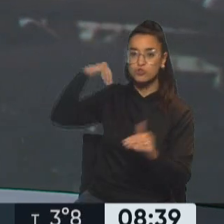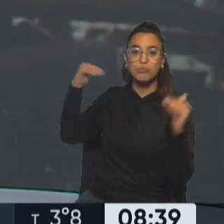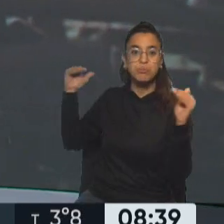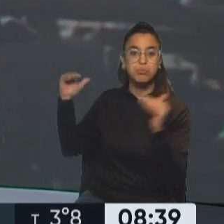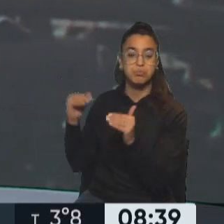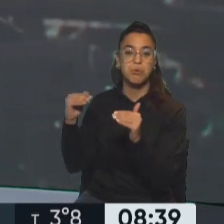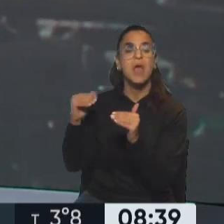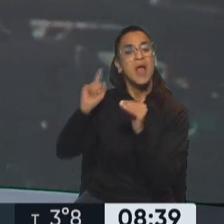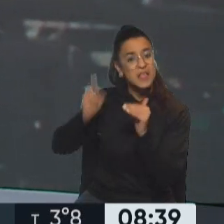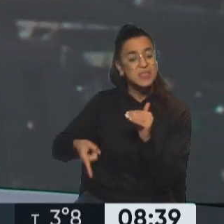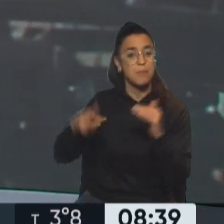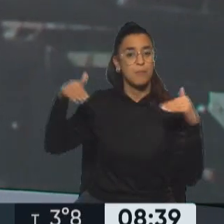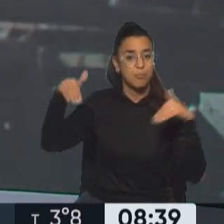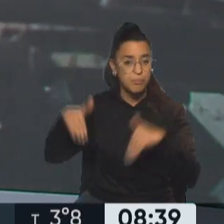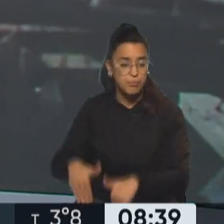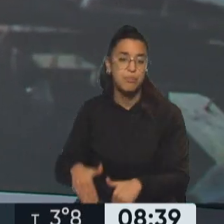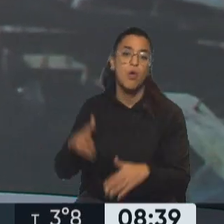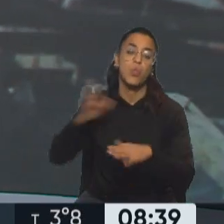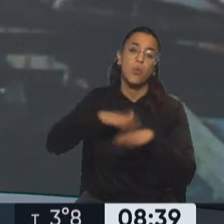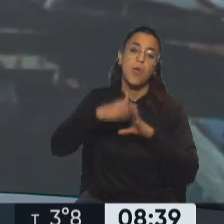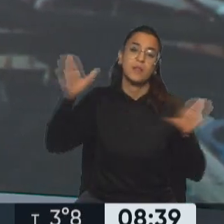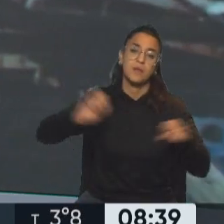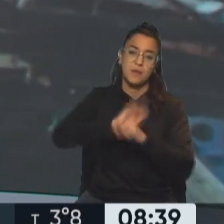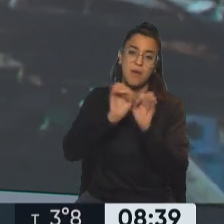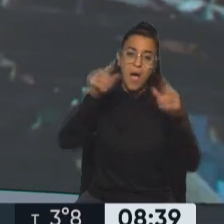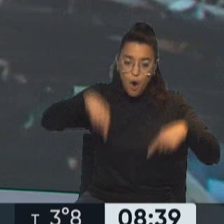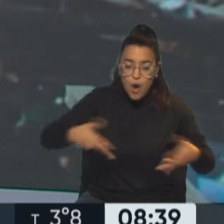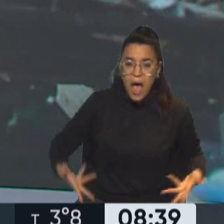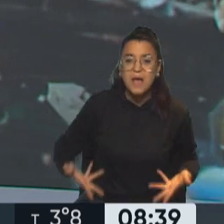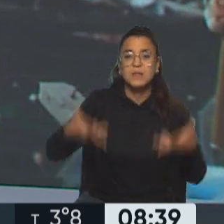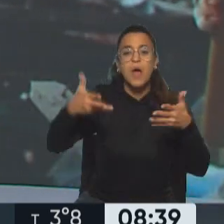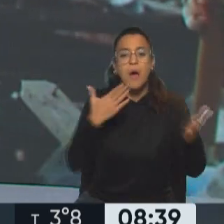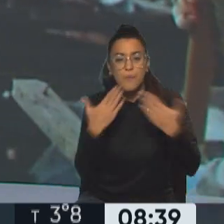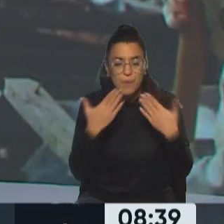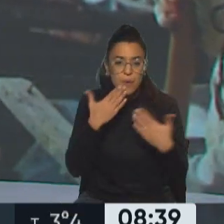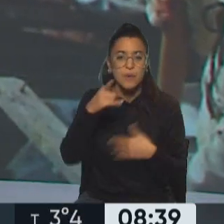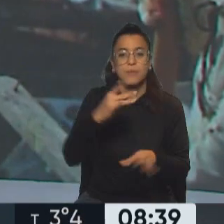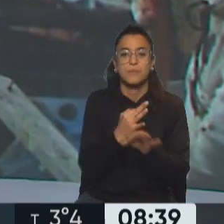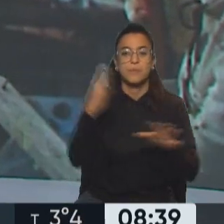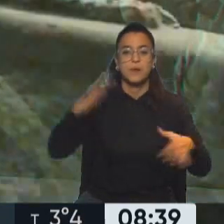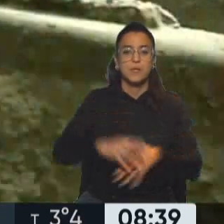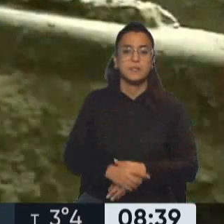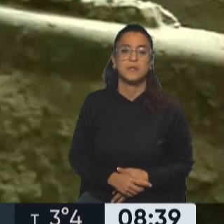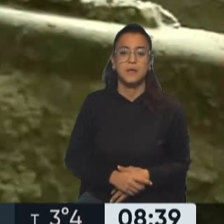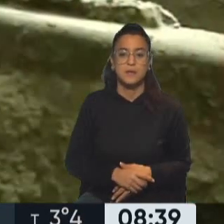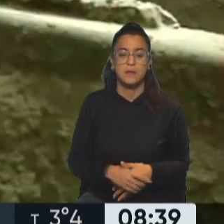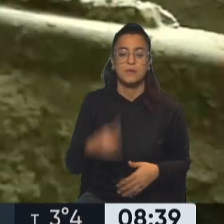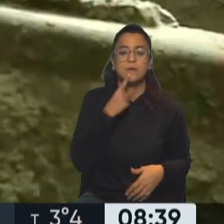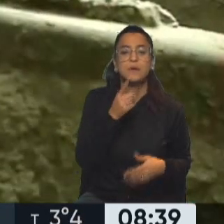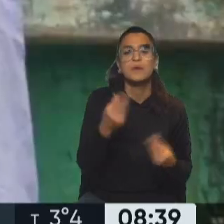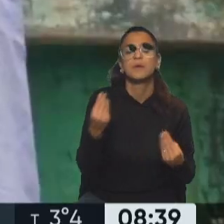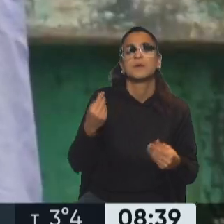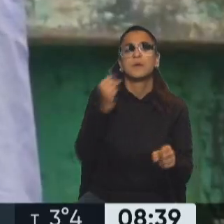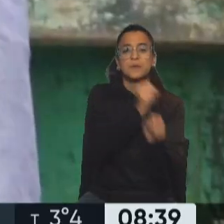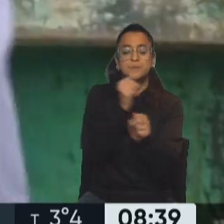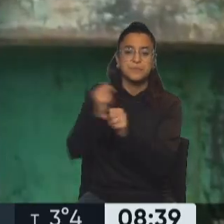índices también hacia abajo durante la pandemia, y hay una reactivación ahora. De todo esto hablamos con una especialista. La desocupación